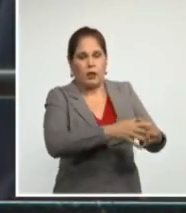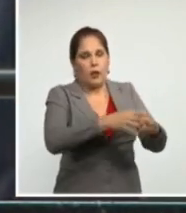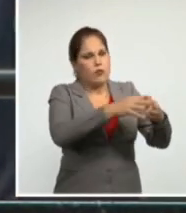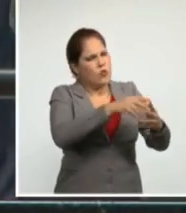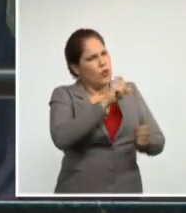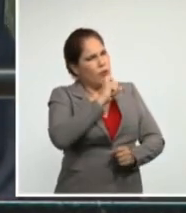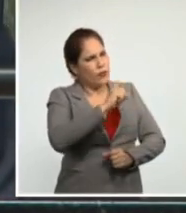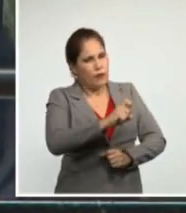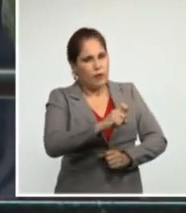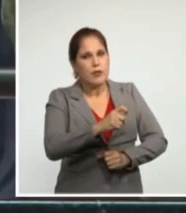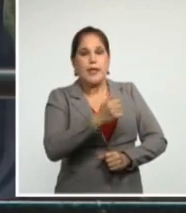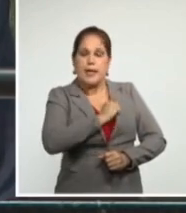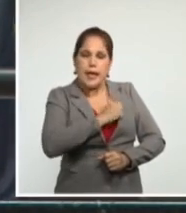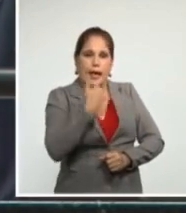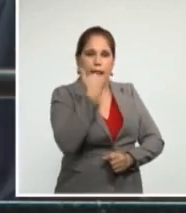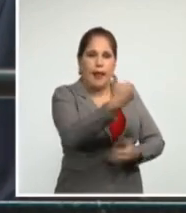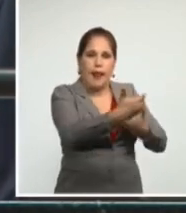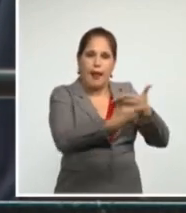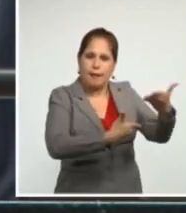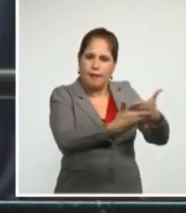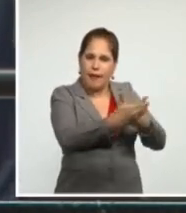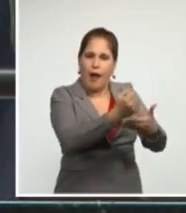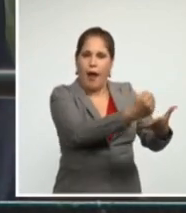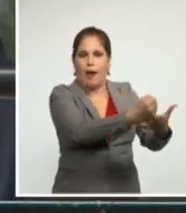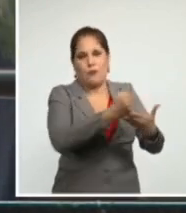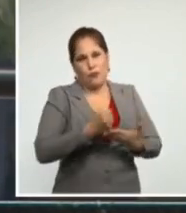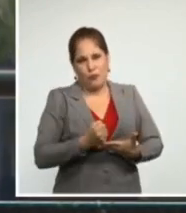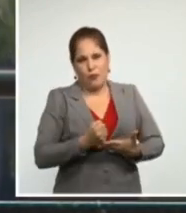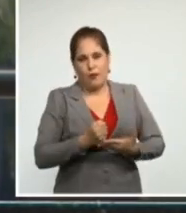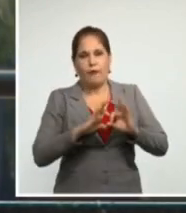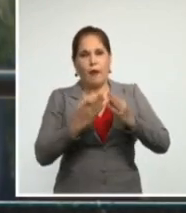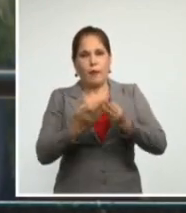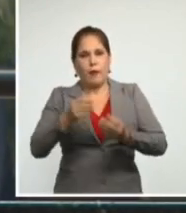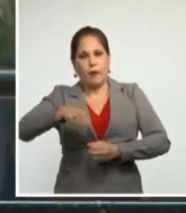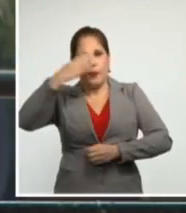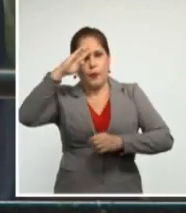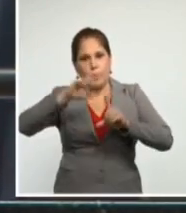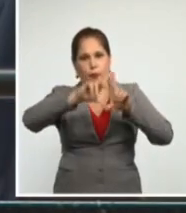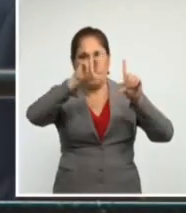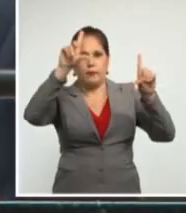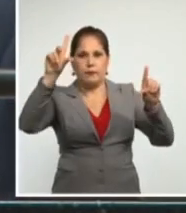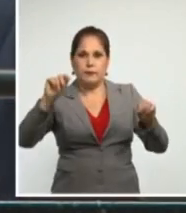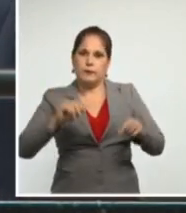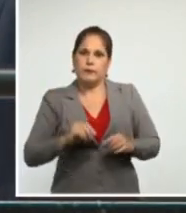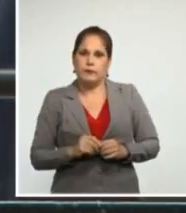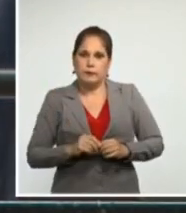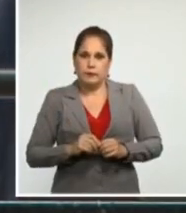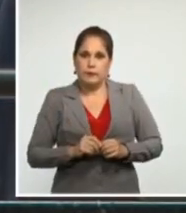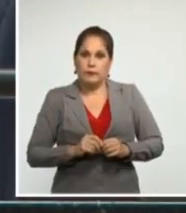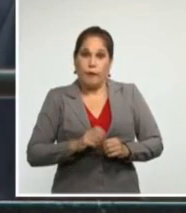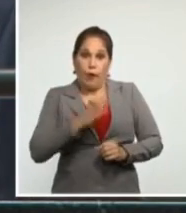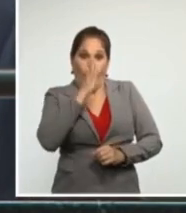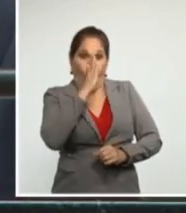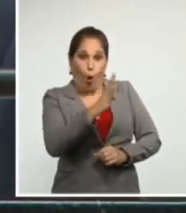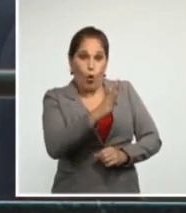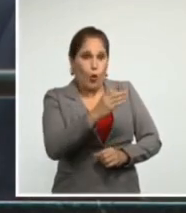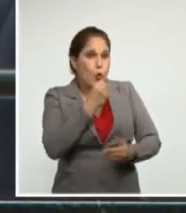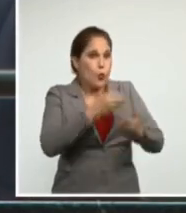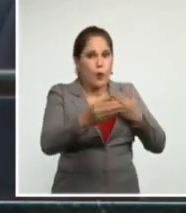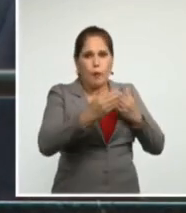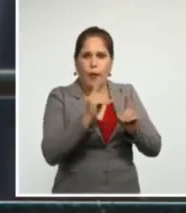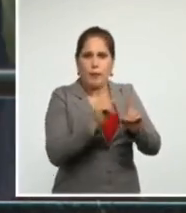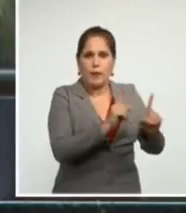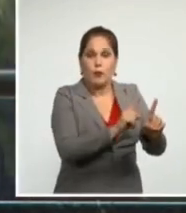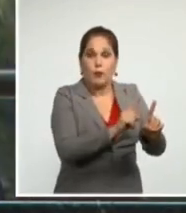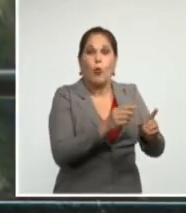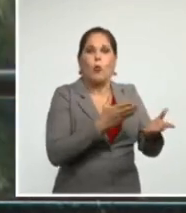la comunicación y el apoyo a sus familias en la isla frente al odio y la persecución